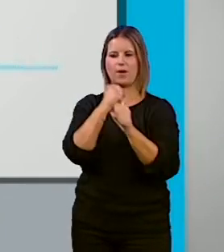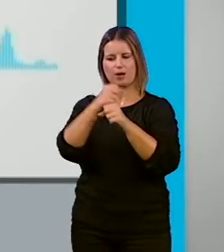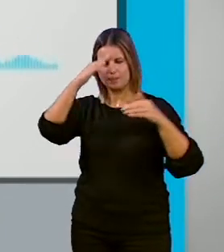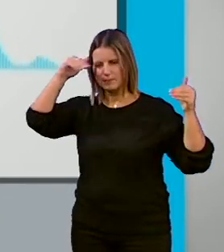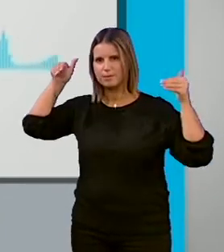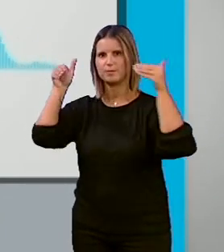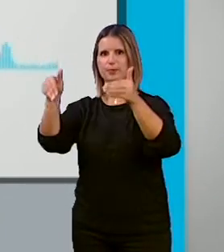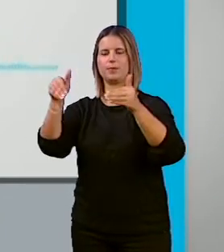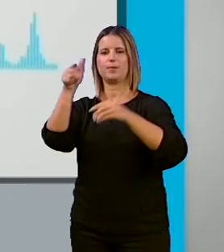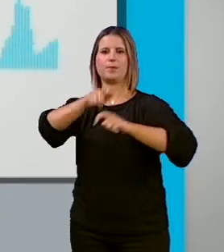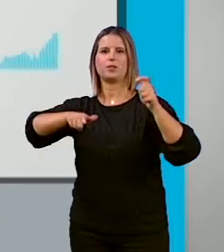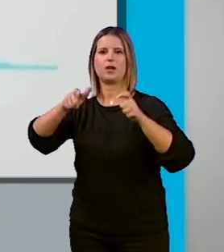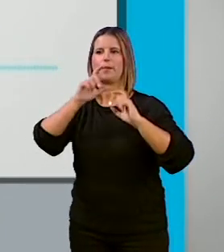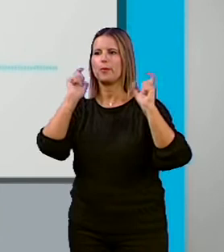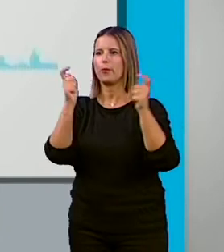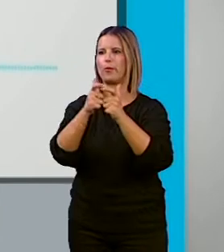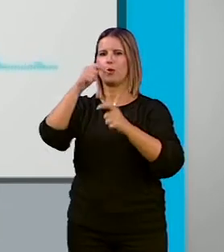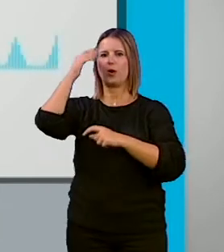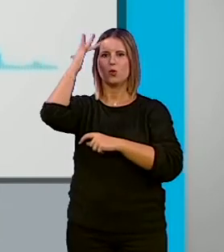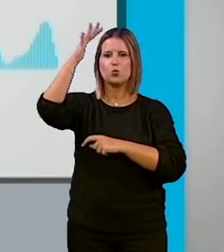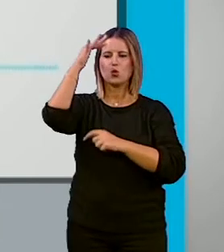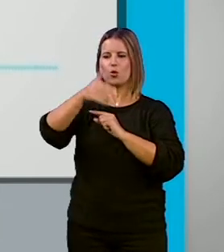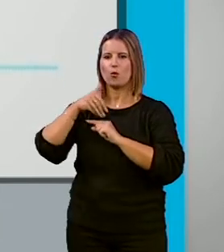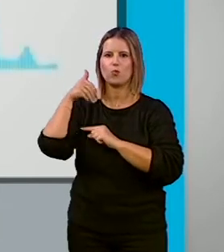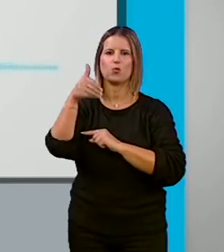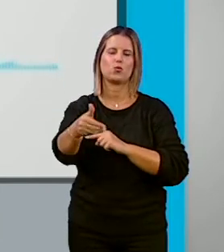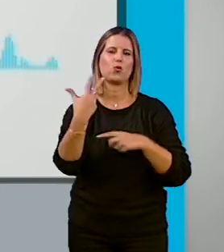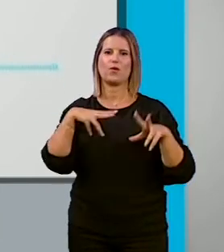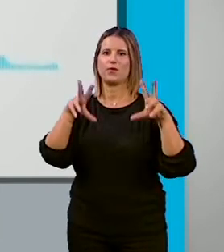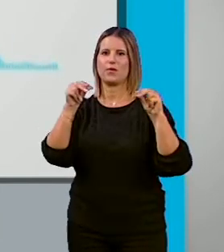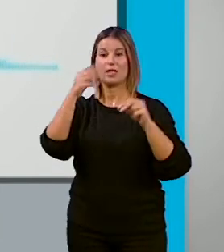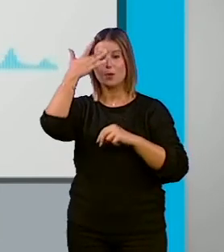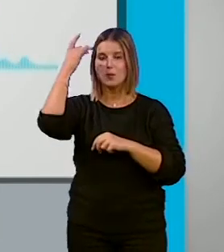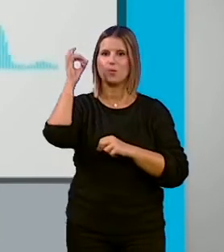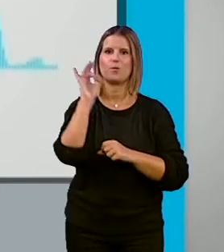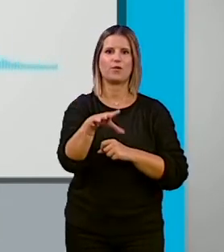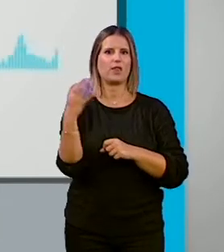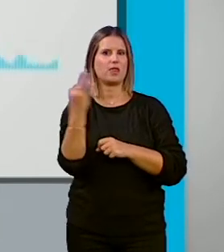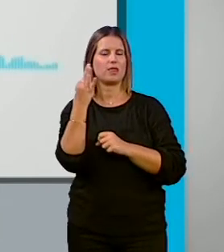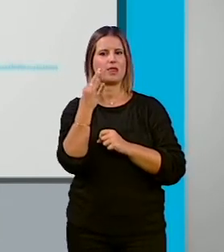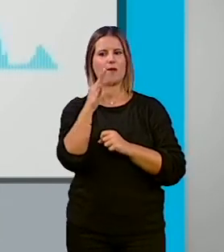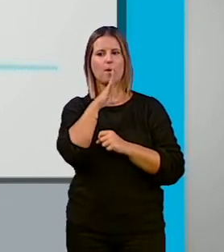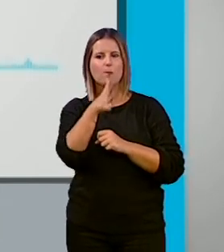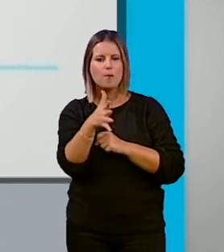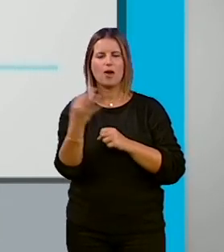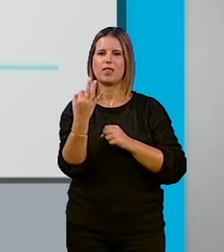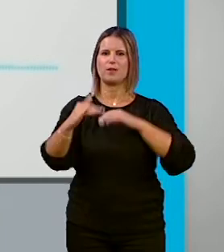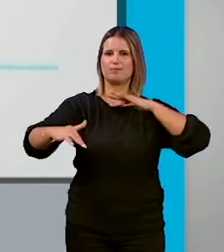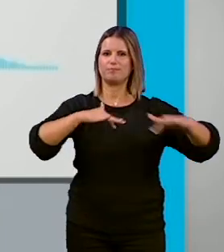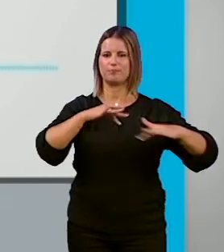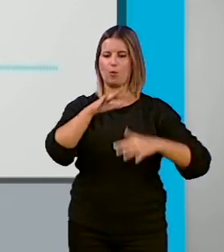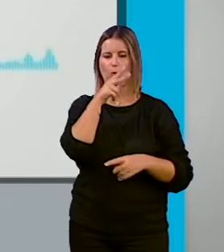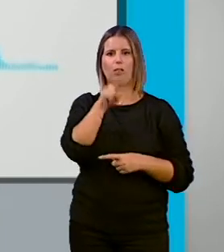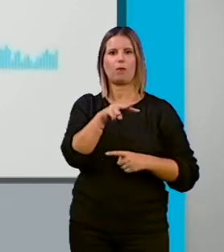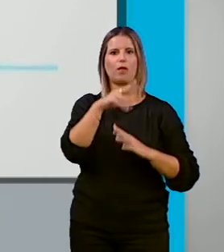que deje de plantear reuniones, sueños y teorías de futuro y que haga falta que de una vez por todas haga frente a la inacción de estos dos meses